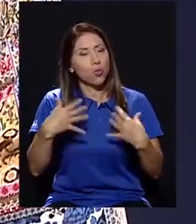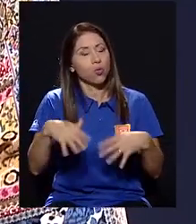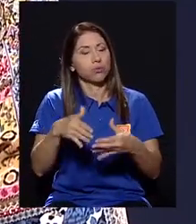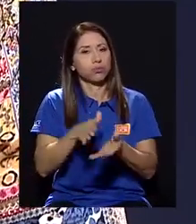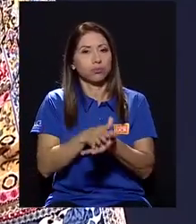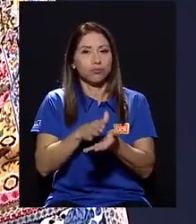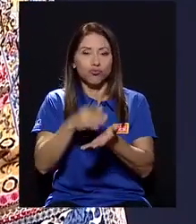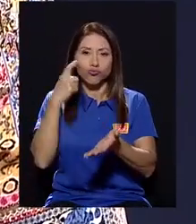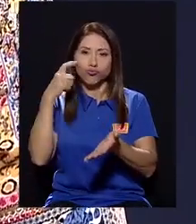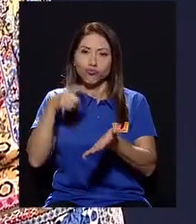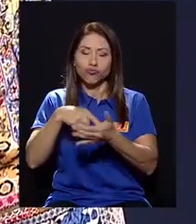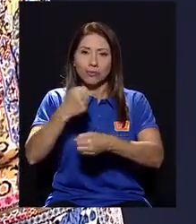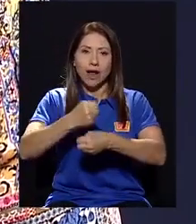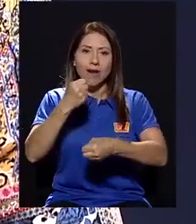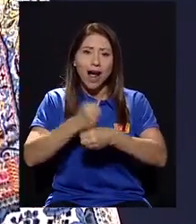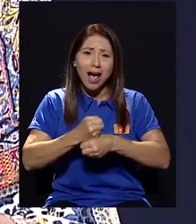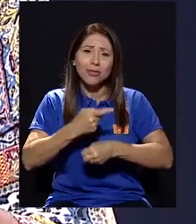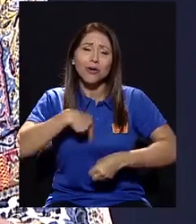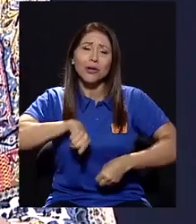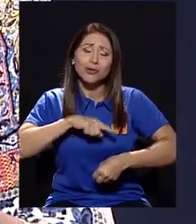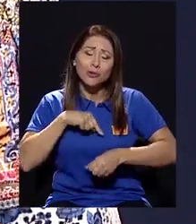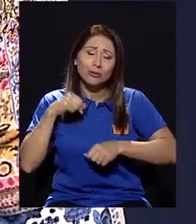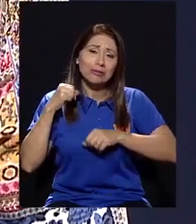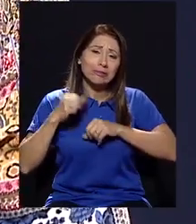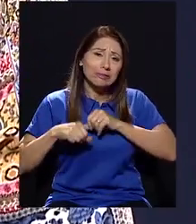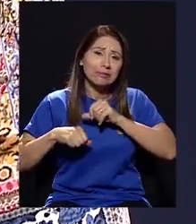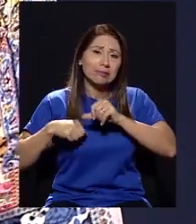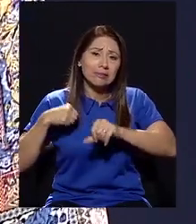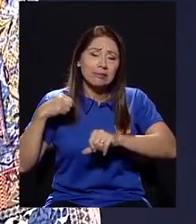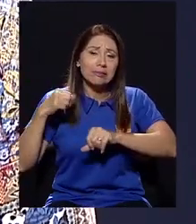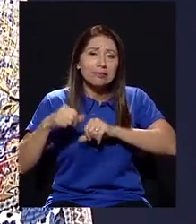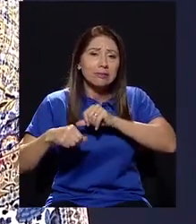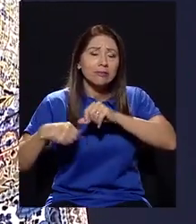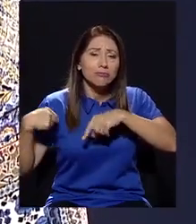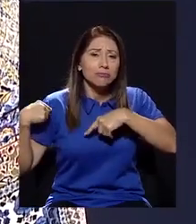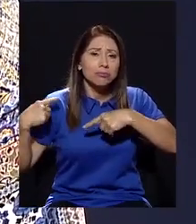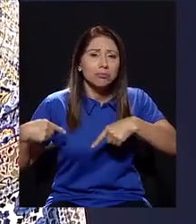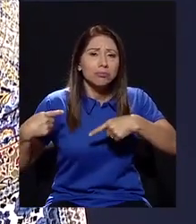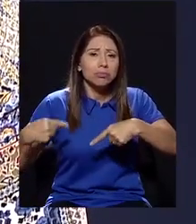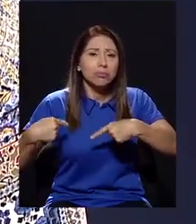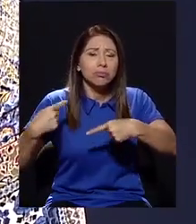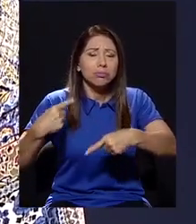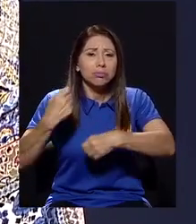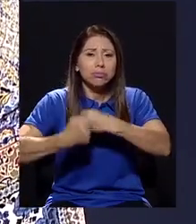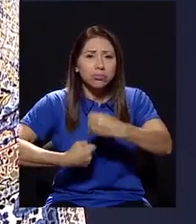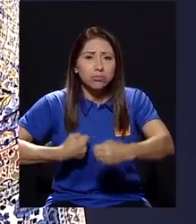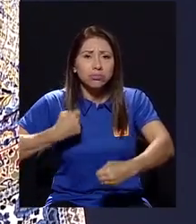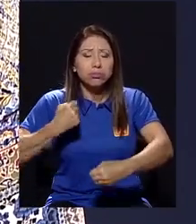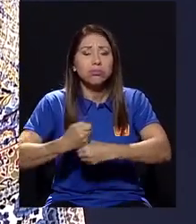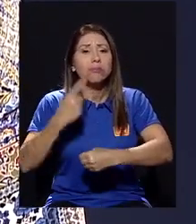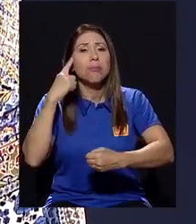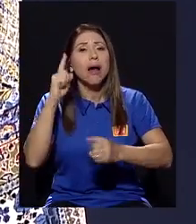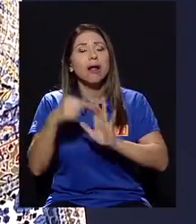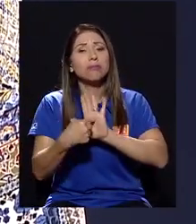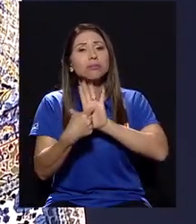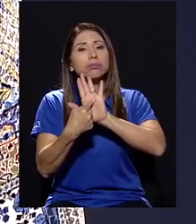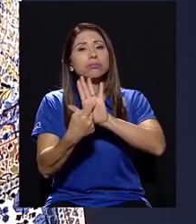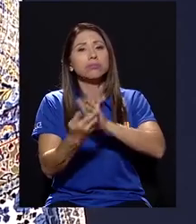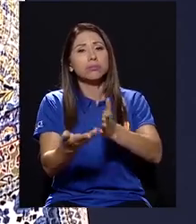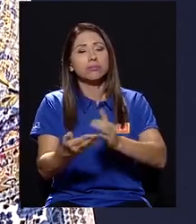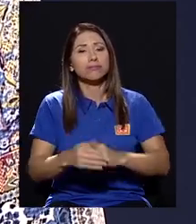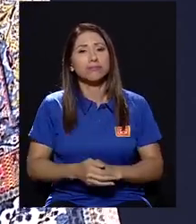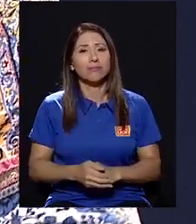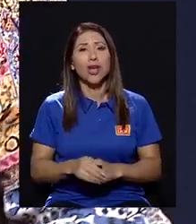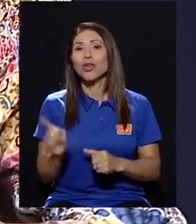gran trabajo que hemos venido haciendo como de hormiguita durante años, para visibilizar eso. Y